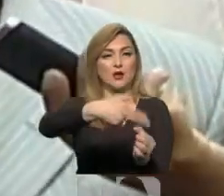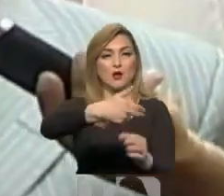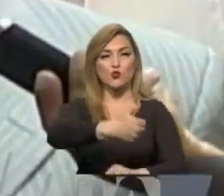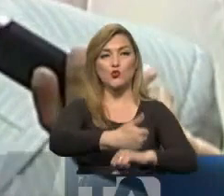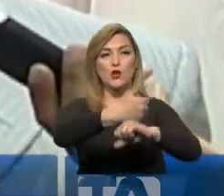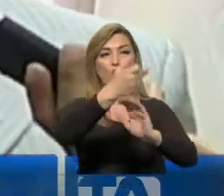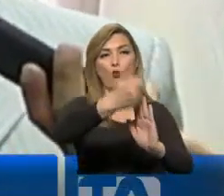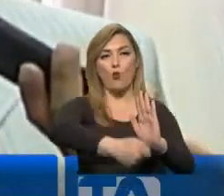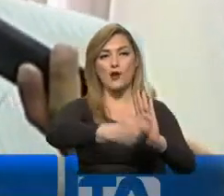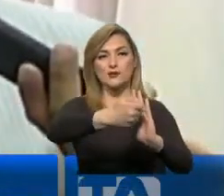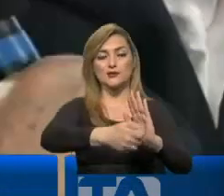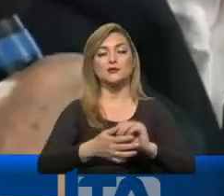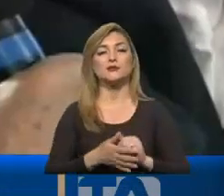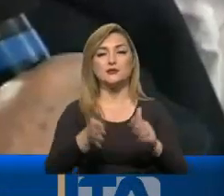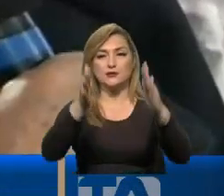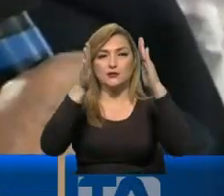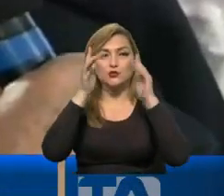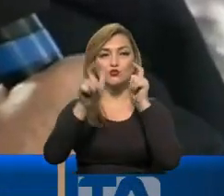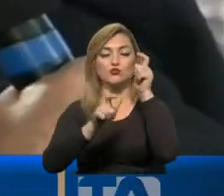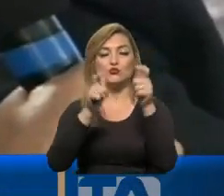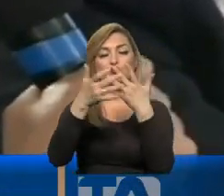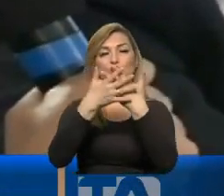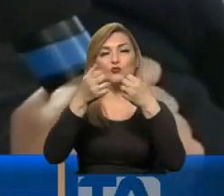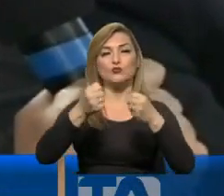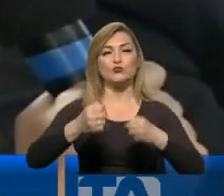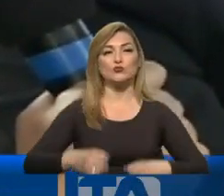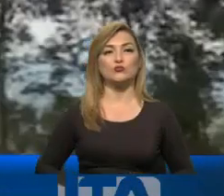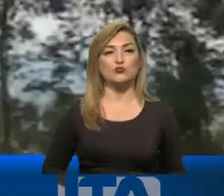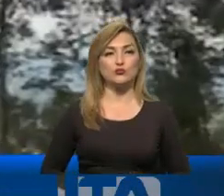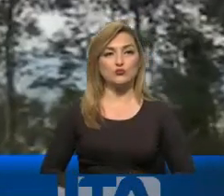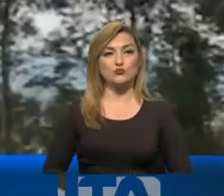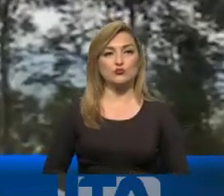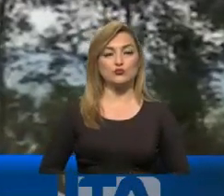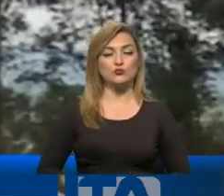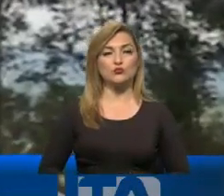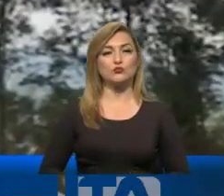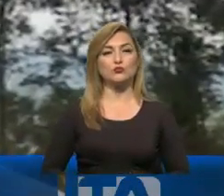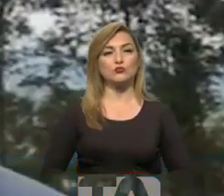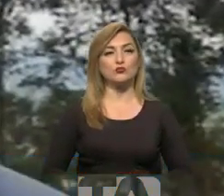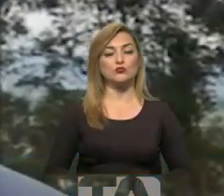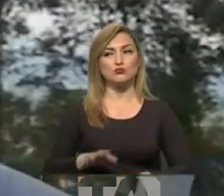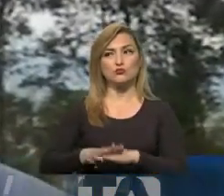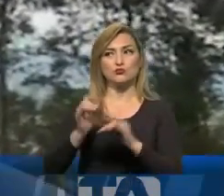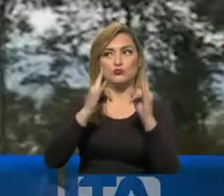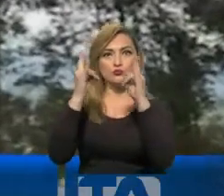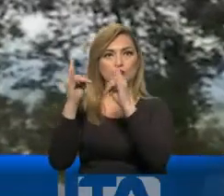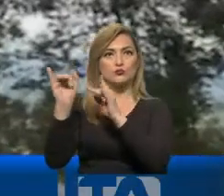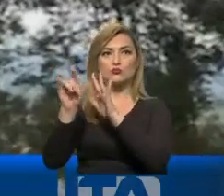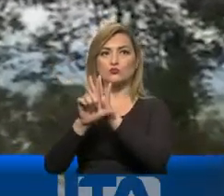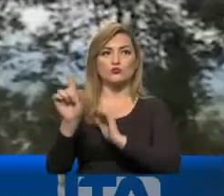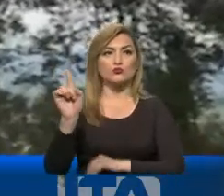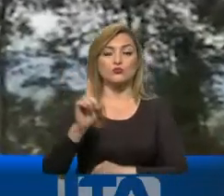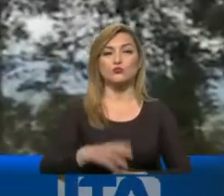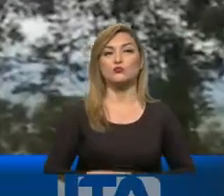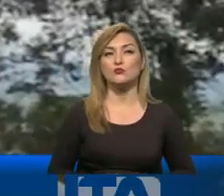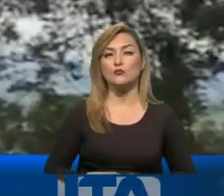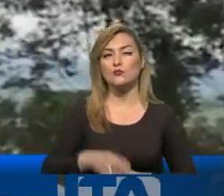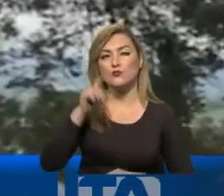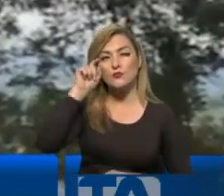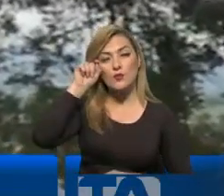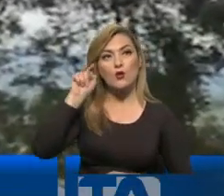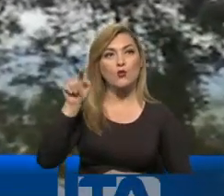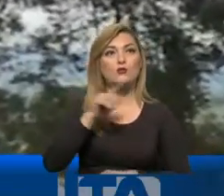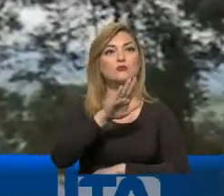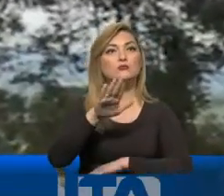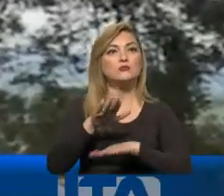ante las autoridades del Servicio de Atención a Personas Privadas de Libertad. No hay ninguna acusación de enriquecimiento ilícito. ¿Se acuerda usted que